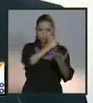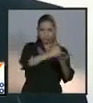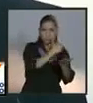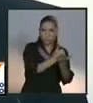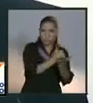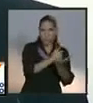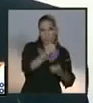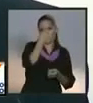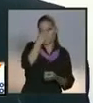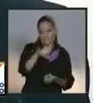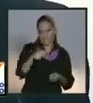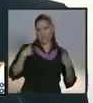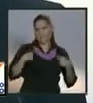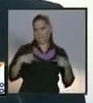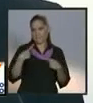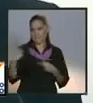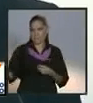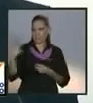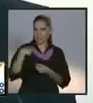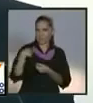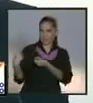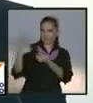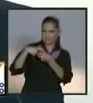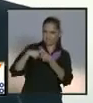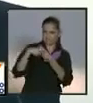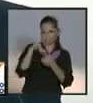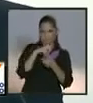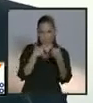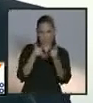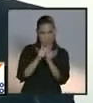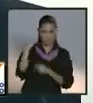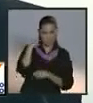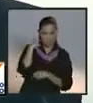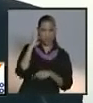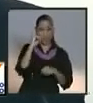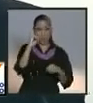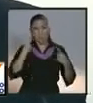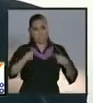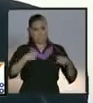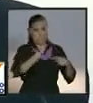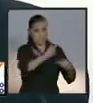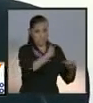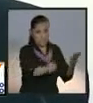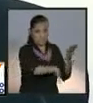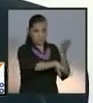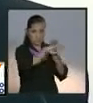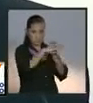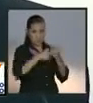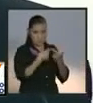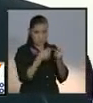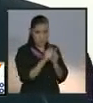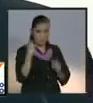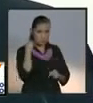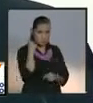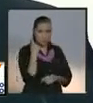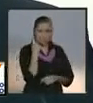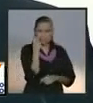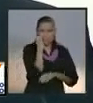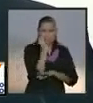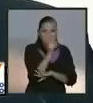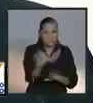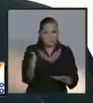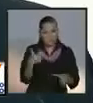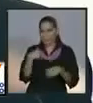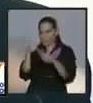simpatizantes. Pero también para mis adversarios. Que van a tener respeto. Van a tener garantizados sus derechos.